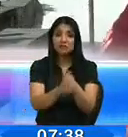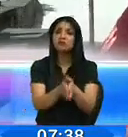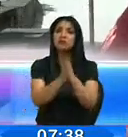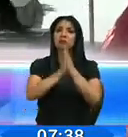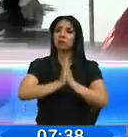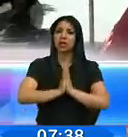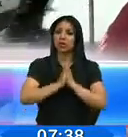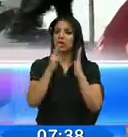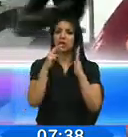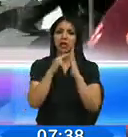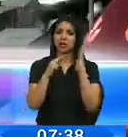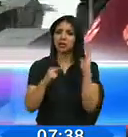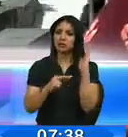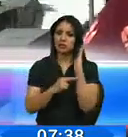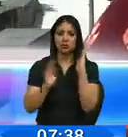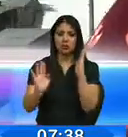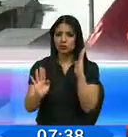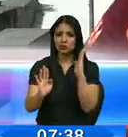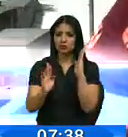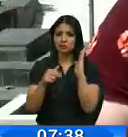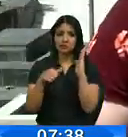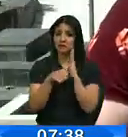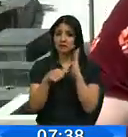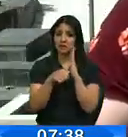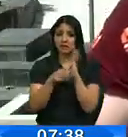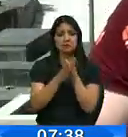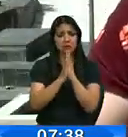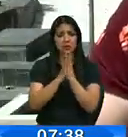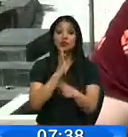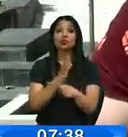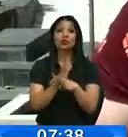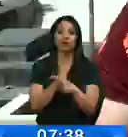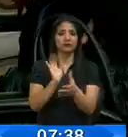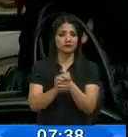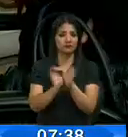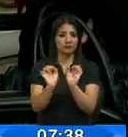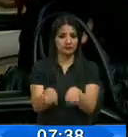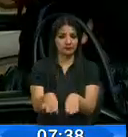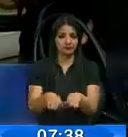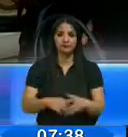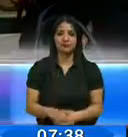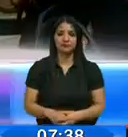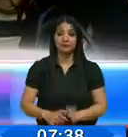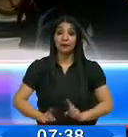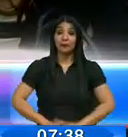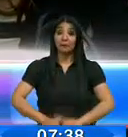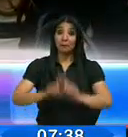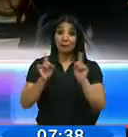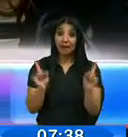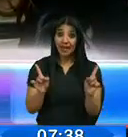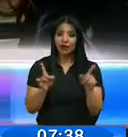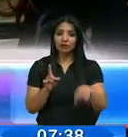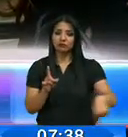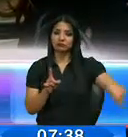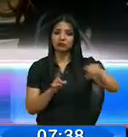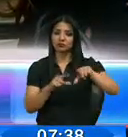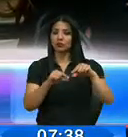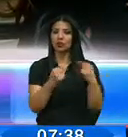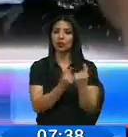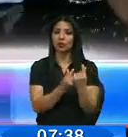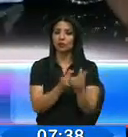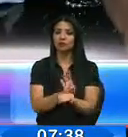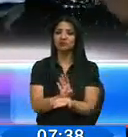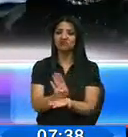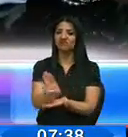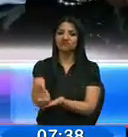con todos los requisitos que establece el registro civil, solicitar un turno para contraer matrimonio. Noticia que al mismo tiempo fue rechazada por el otro lado.